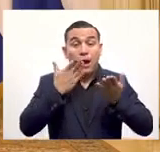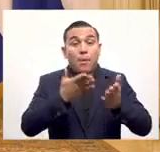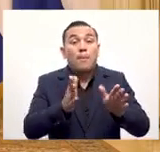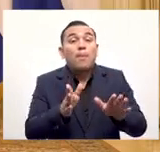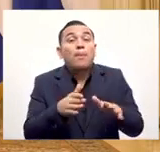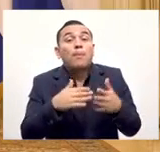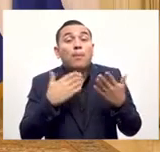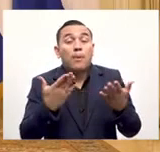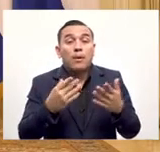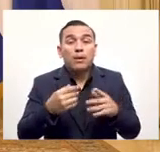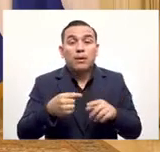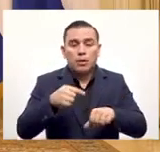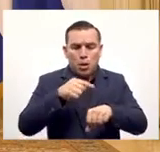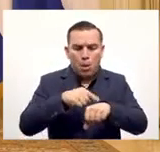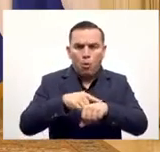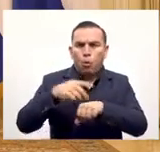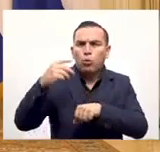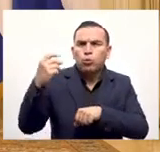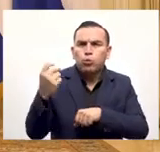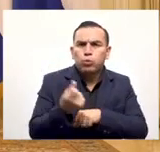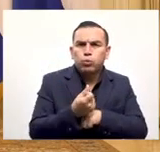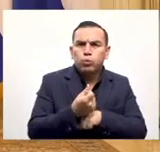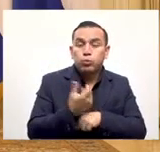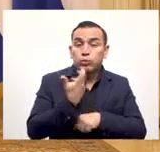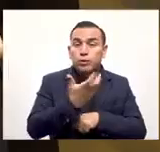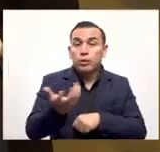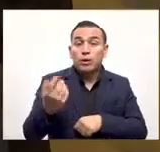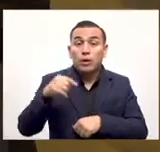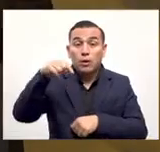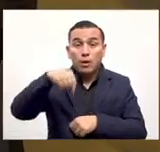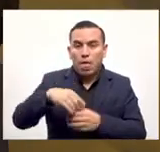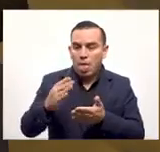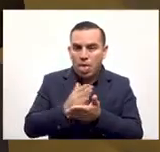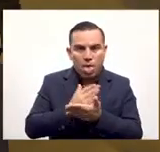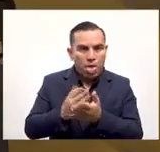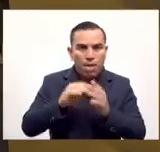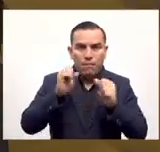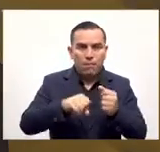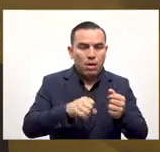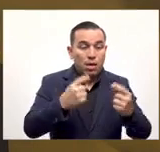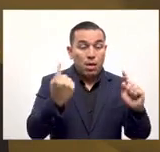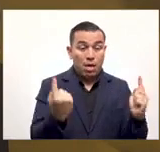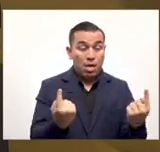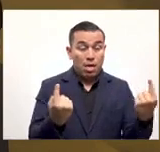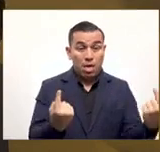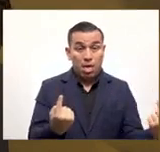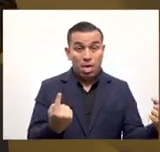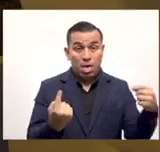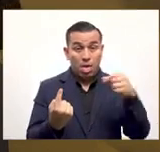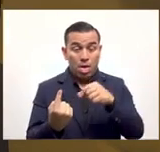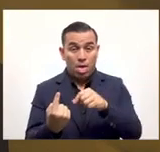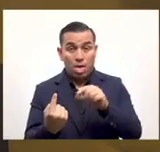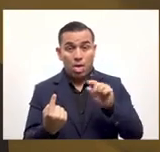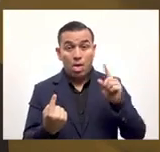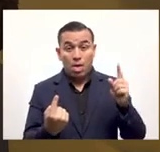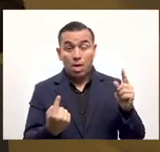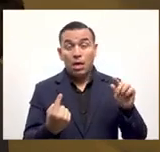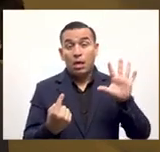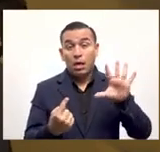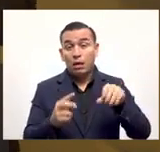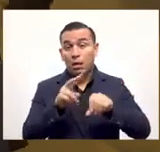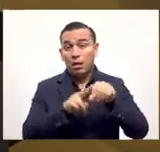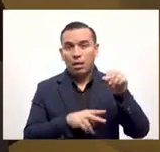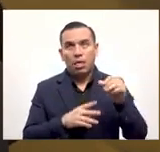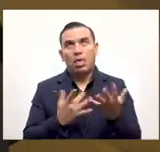beneficiadas porque las van a recibir inmediatamente no hay mínimos actualmente no se puede enviar una remesa de 5 dólares porque los gastos son